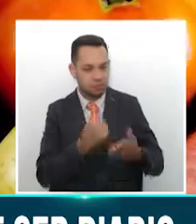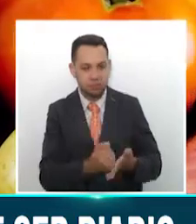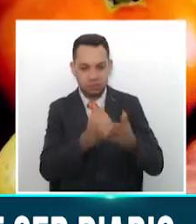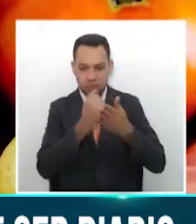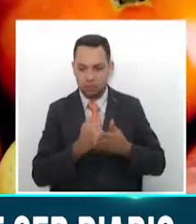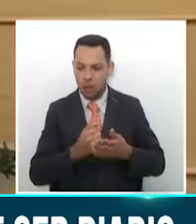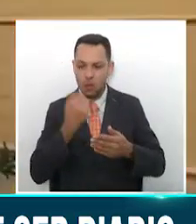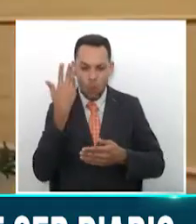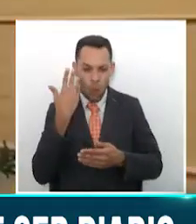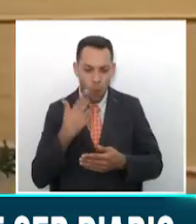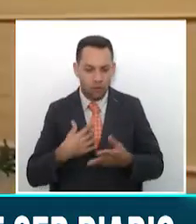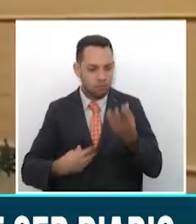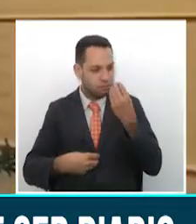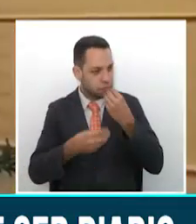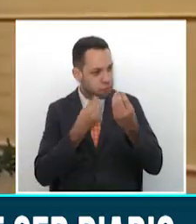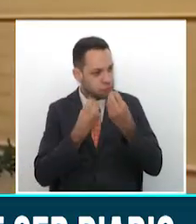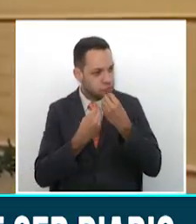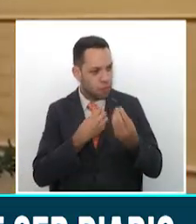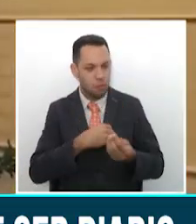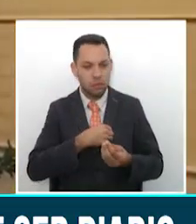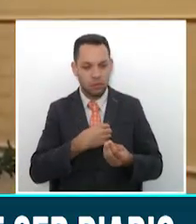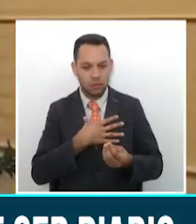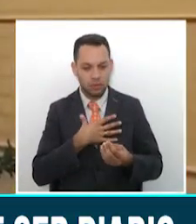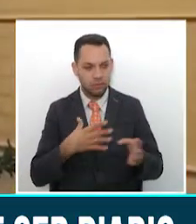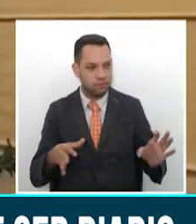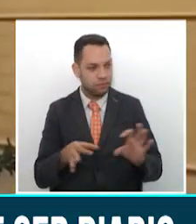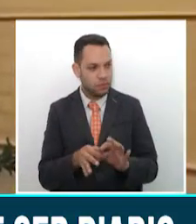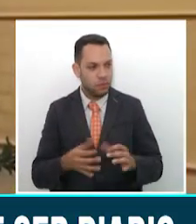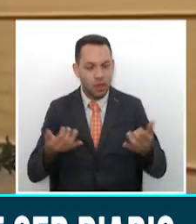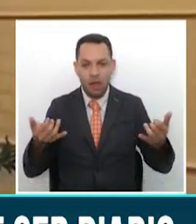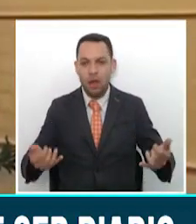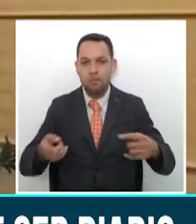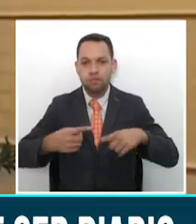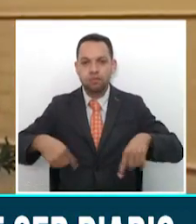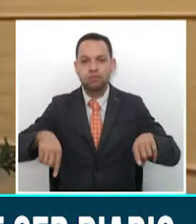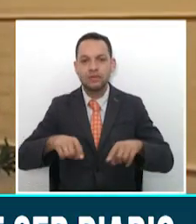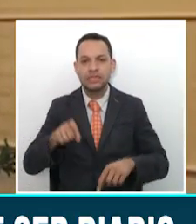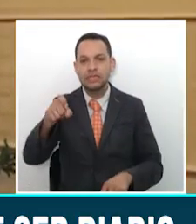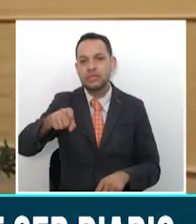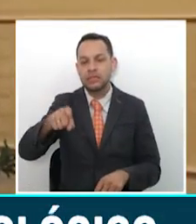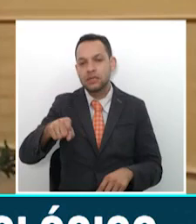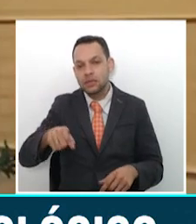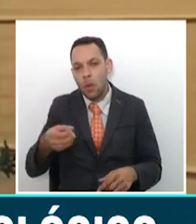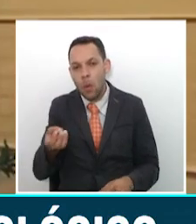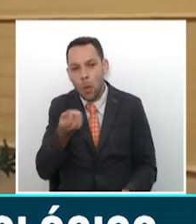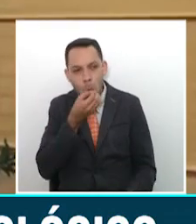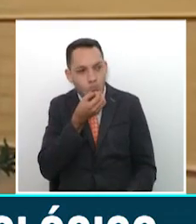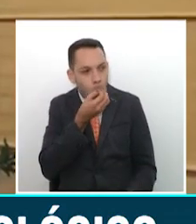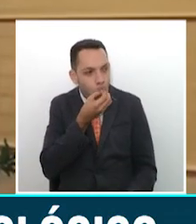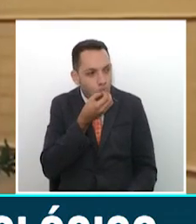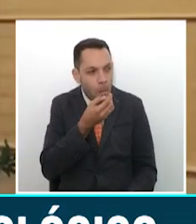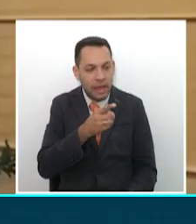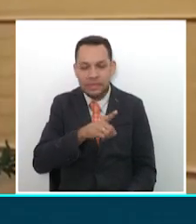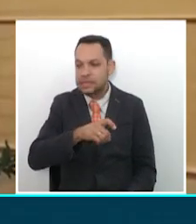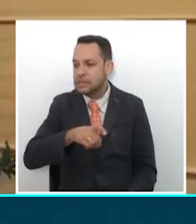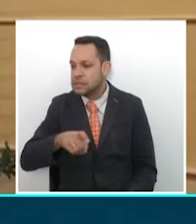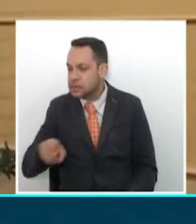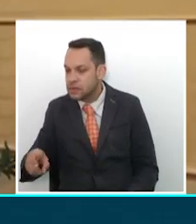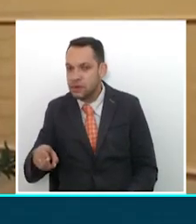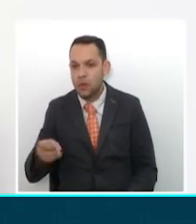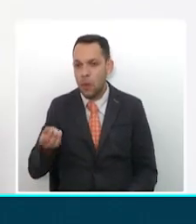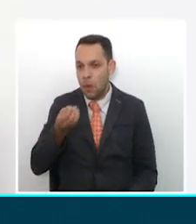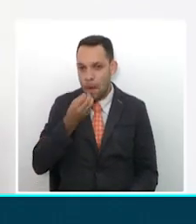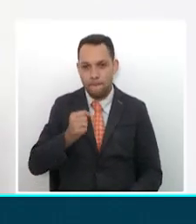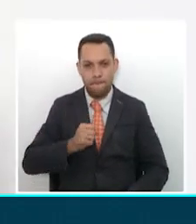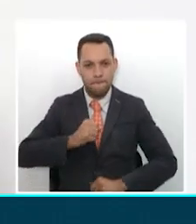todos los días. En medio de esta pandemia se hace necesario aumentar el consumo de estos productos que son ricos en